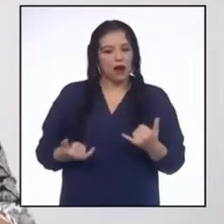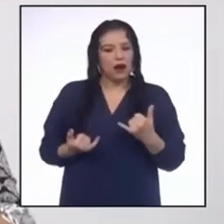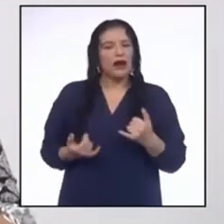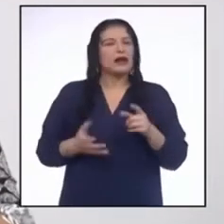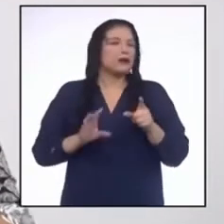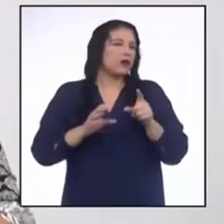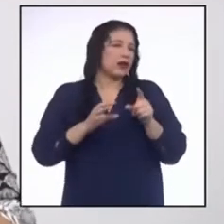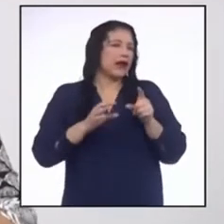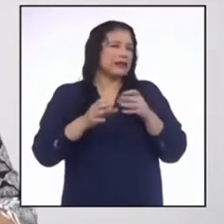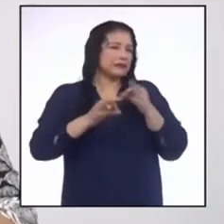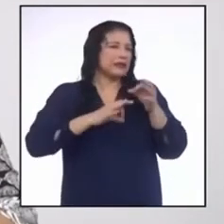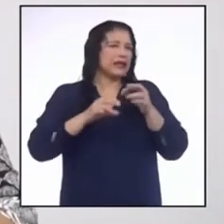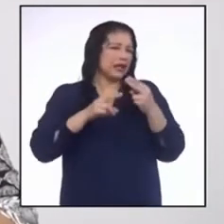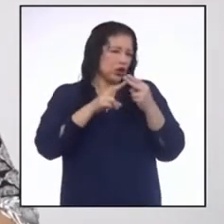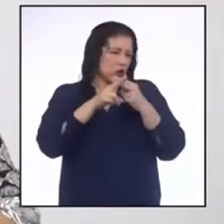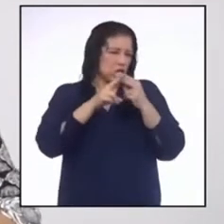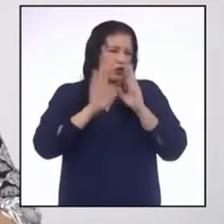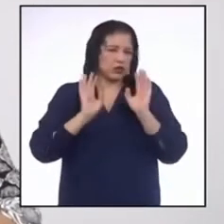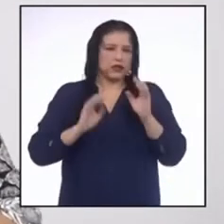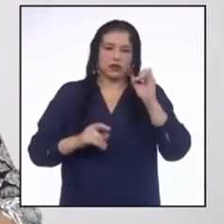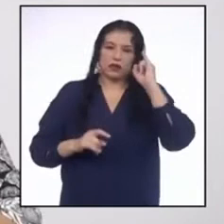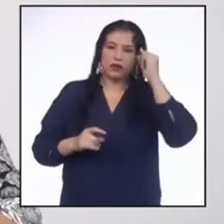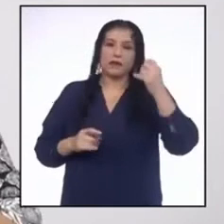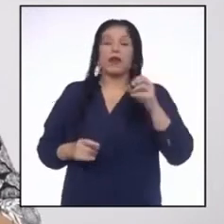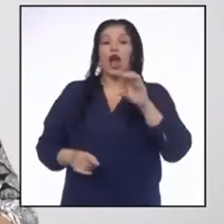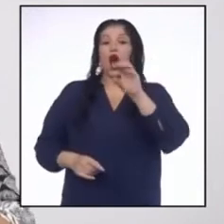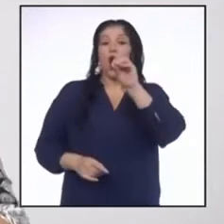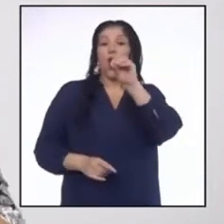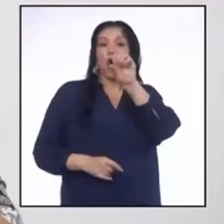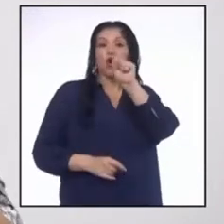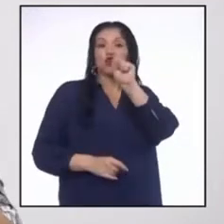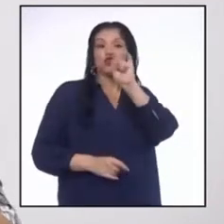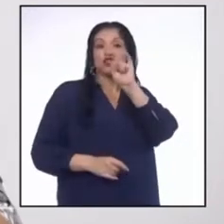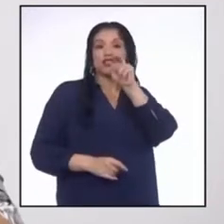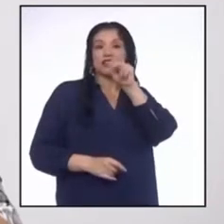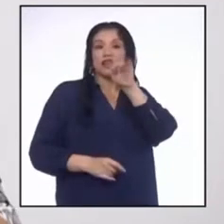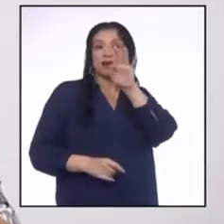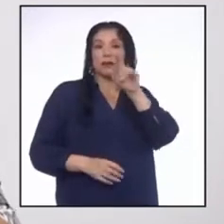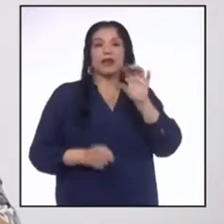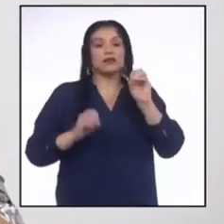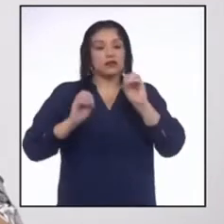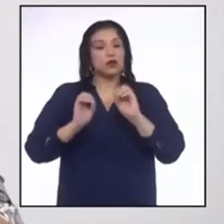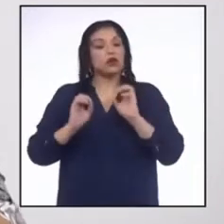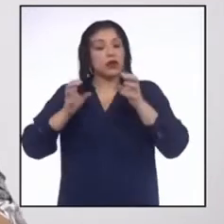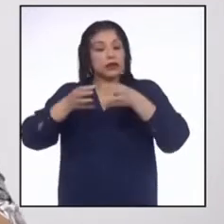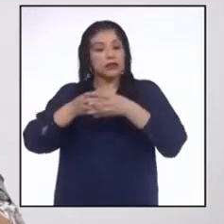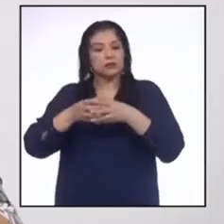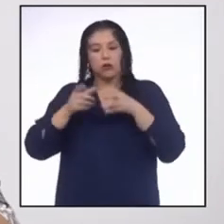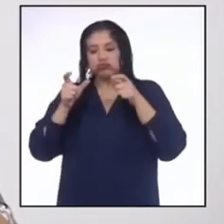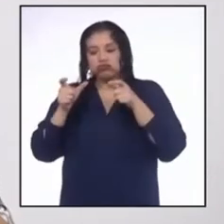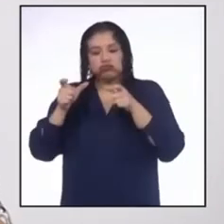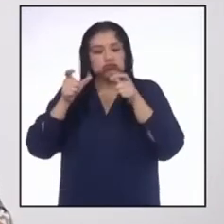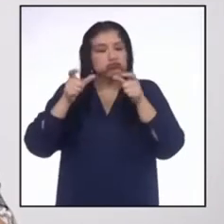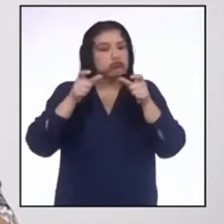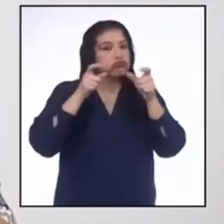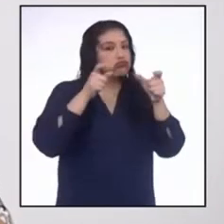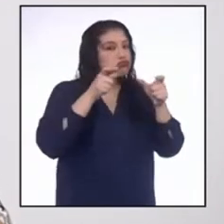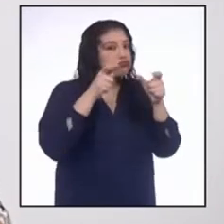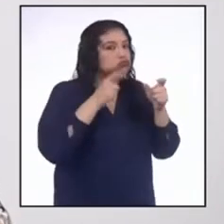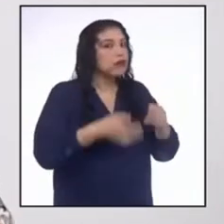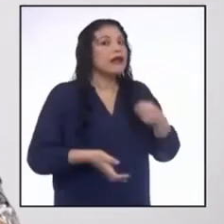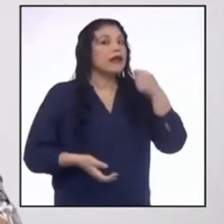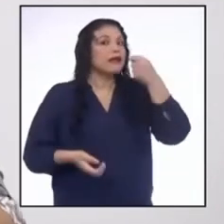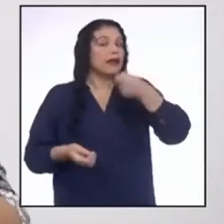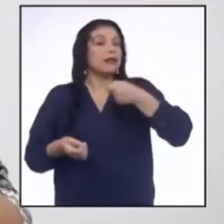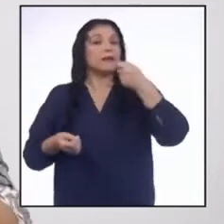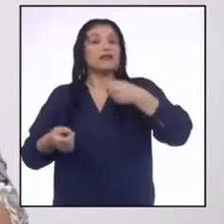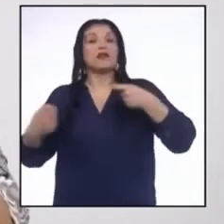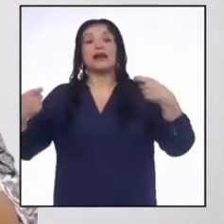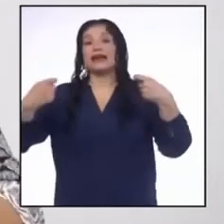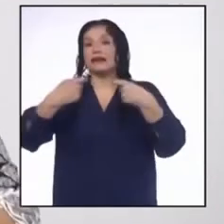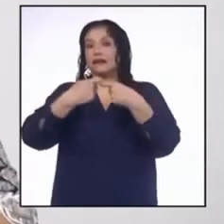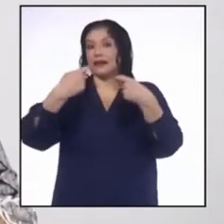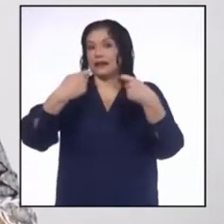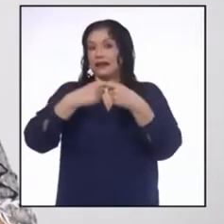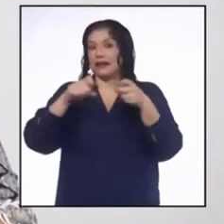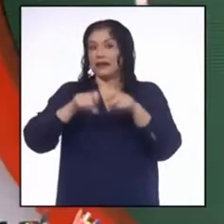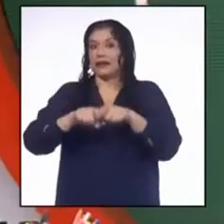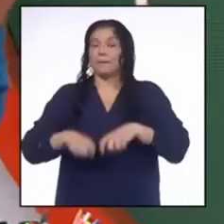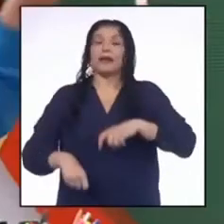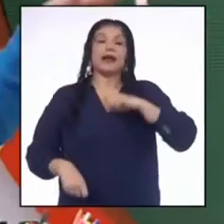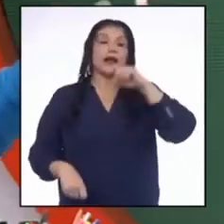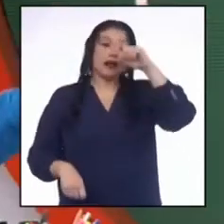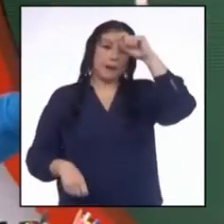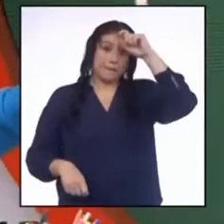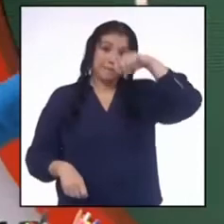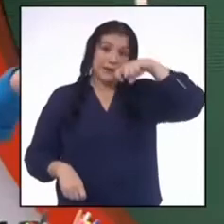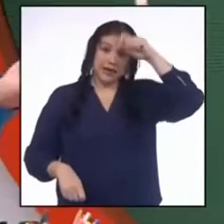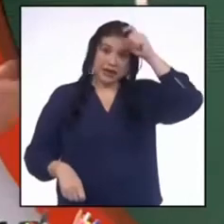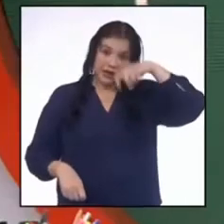una idea. Osinermin es el organismo supervisor de la inversión en energía y minería.